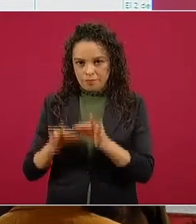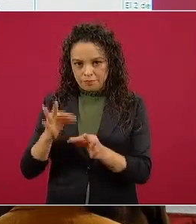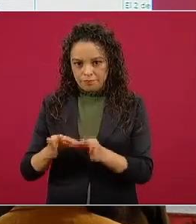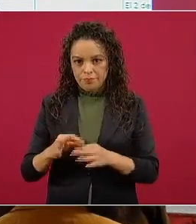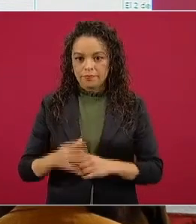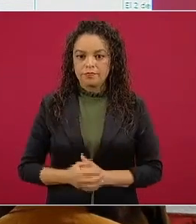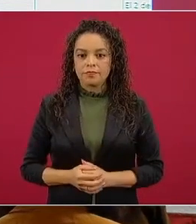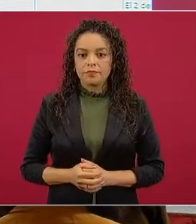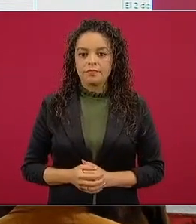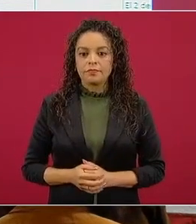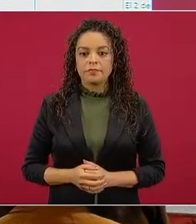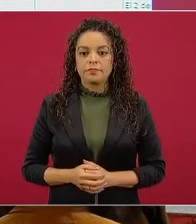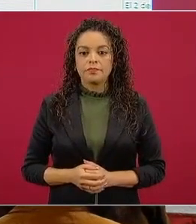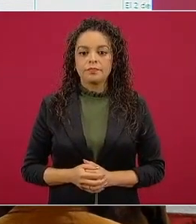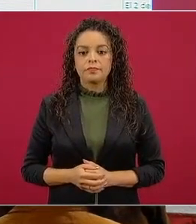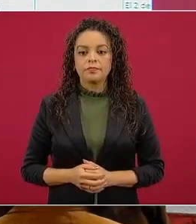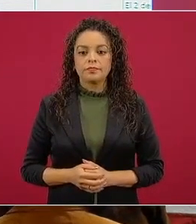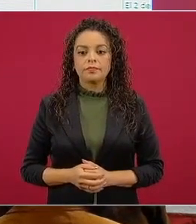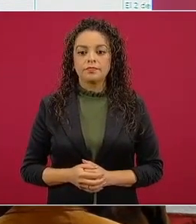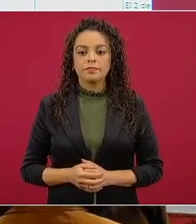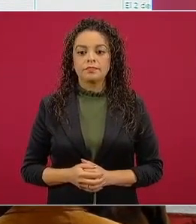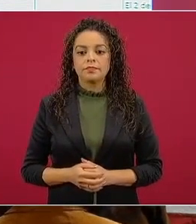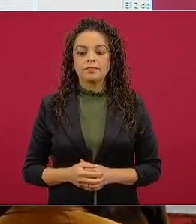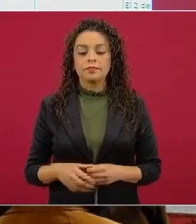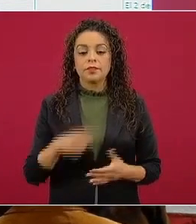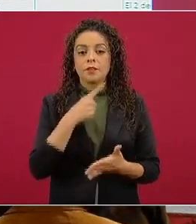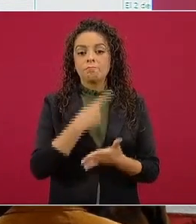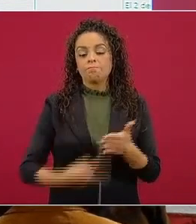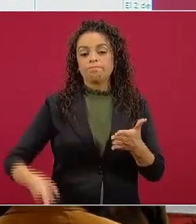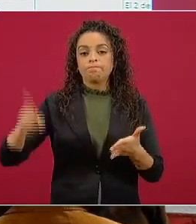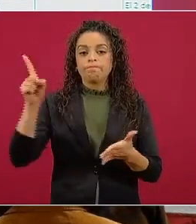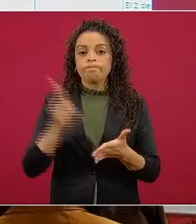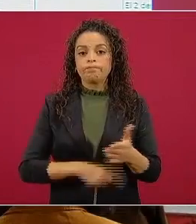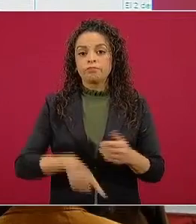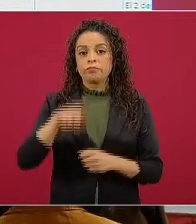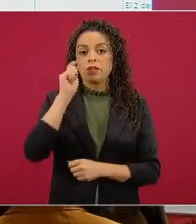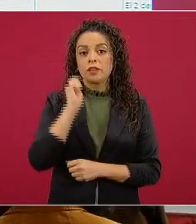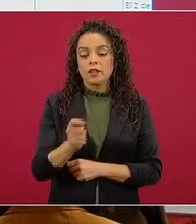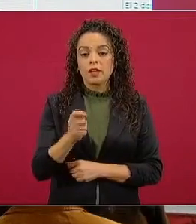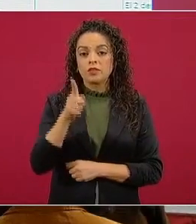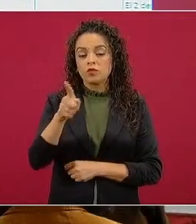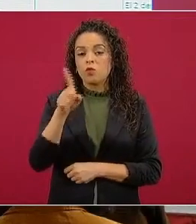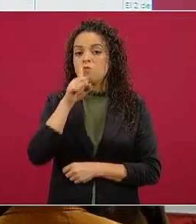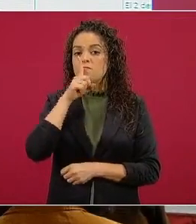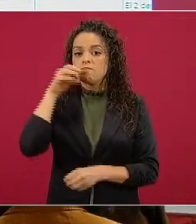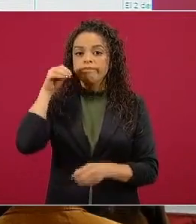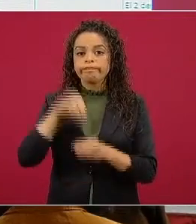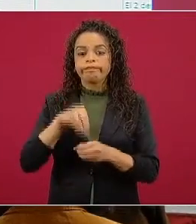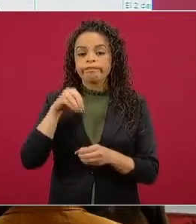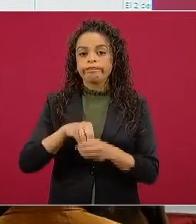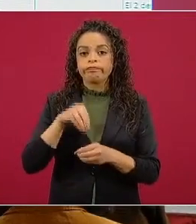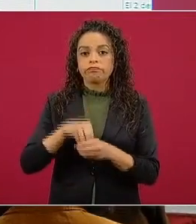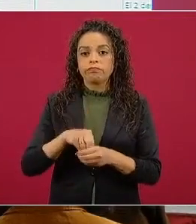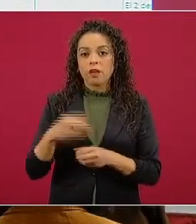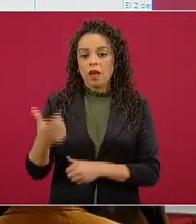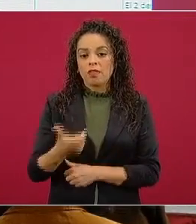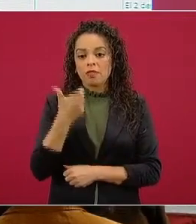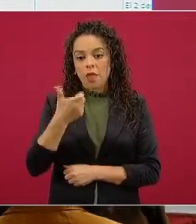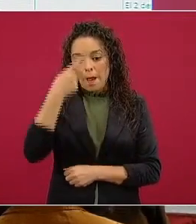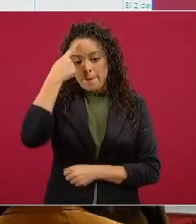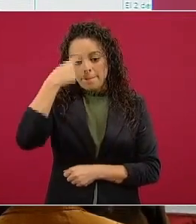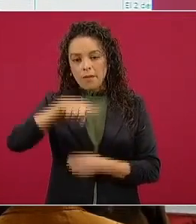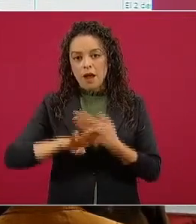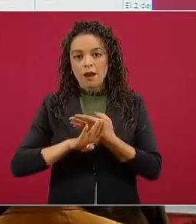o cualquier otro mecanismo utilizado para ocultar fondos públicos y evadir la